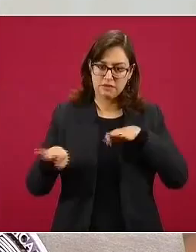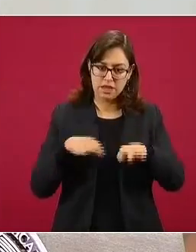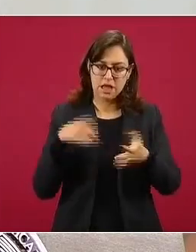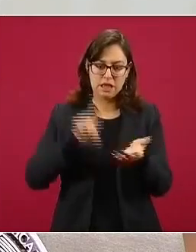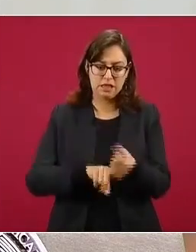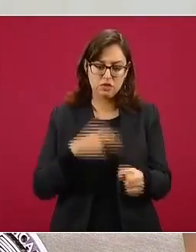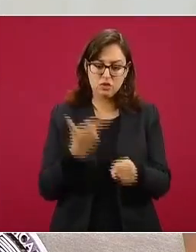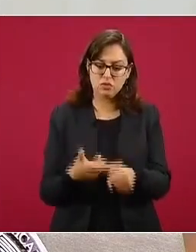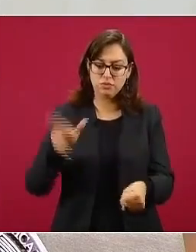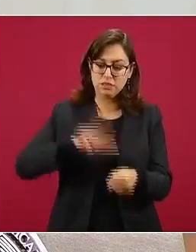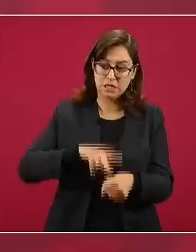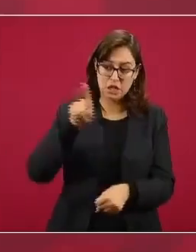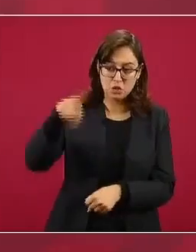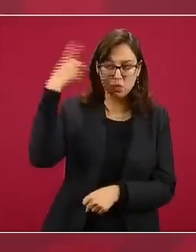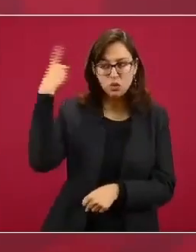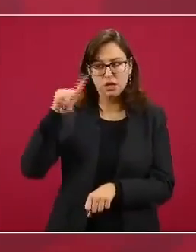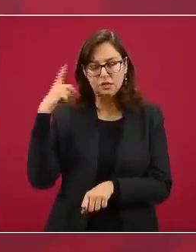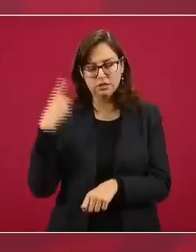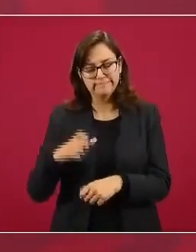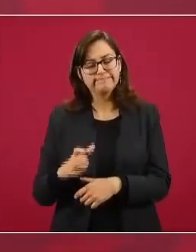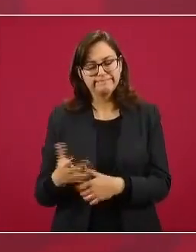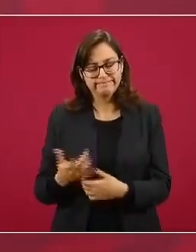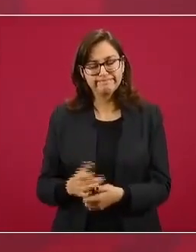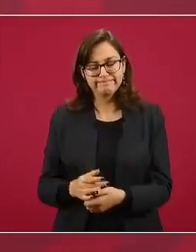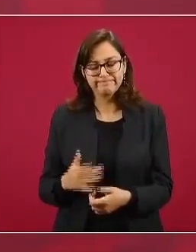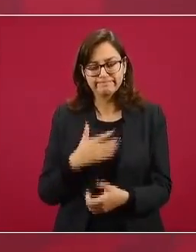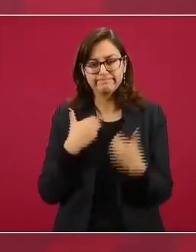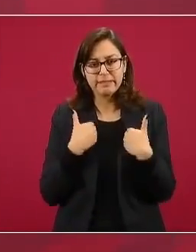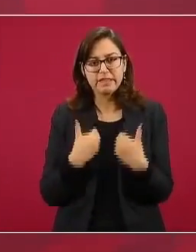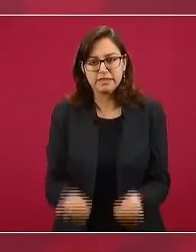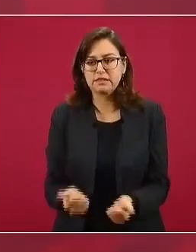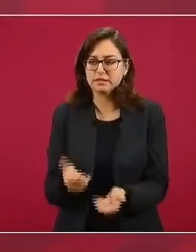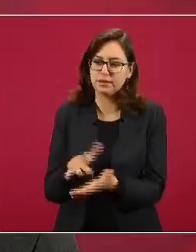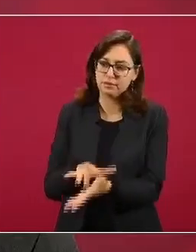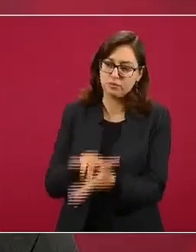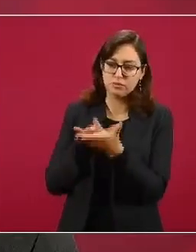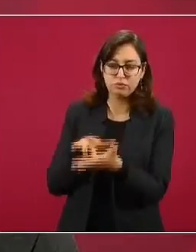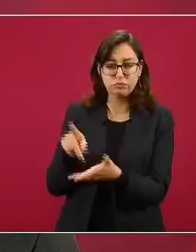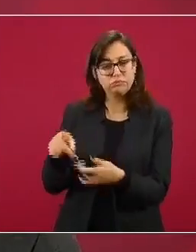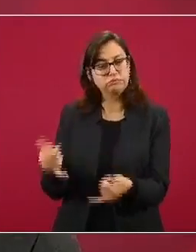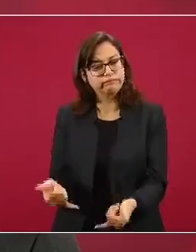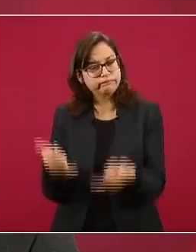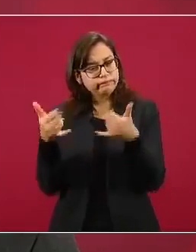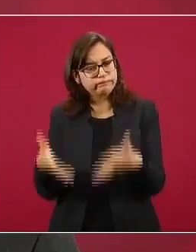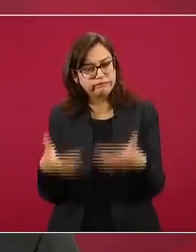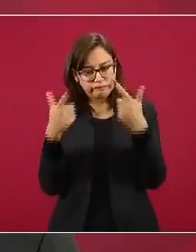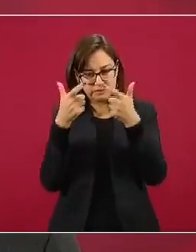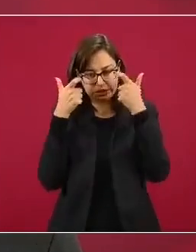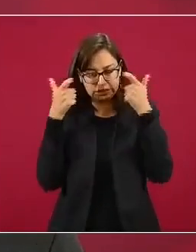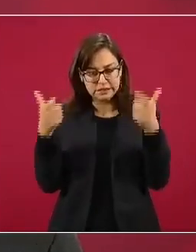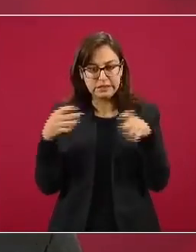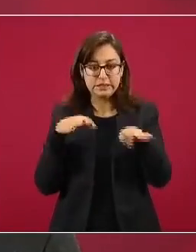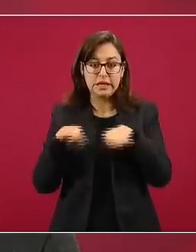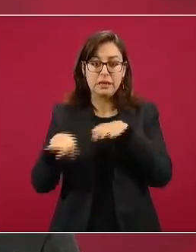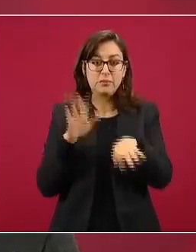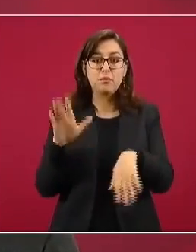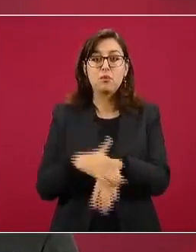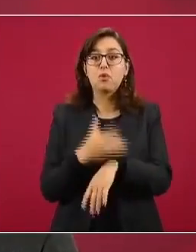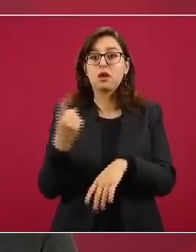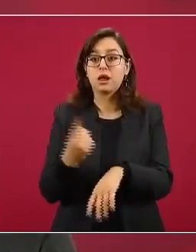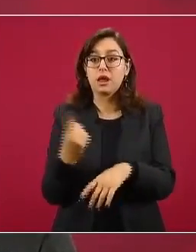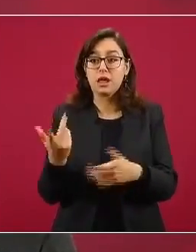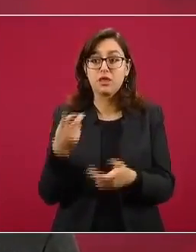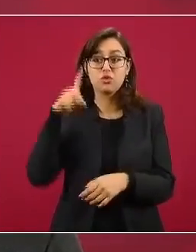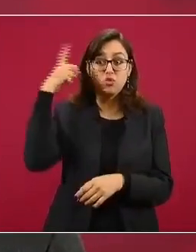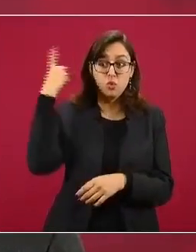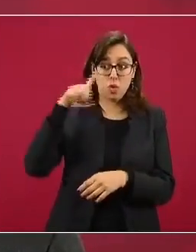toda la República, pero desde luego de Durango, quien ha estado sometido a un importante estrés, porque en proporción a la población